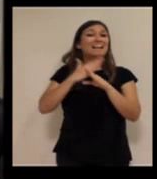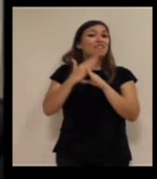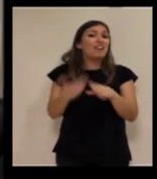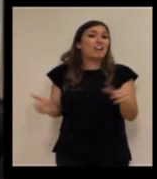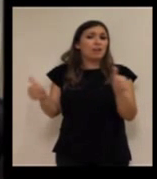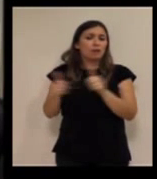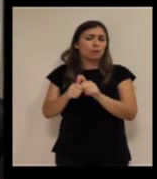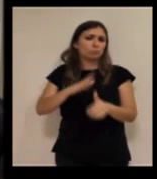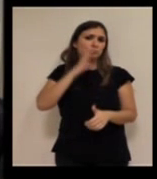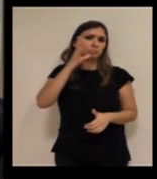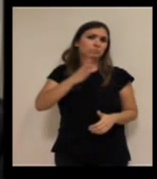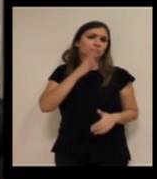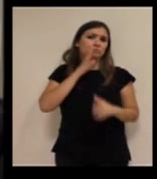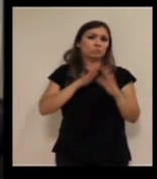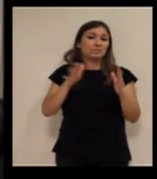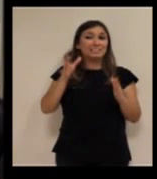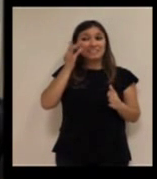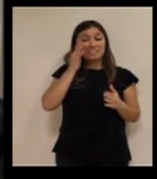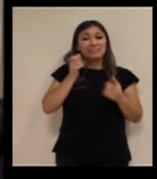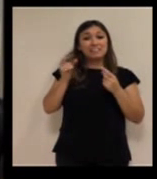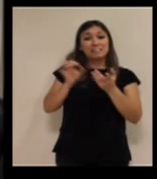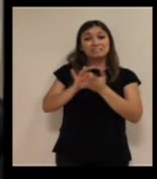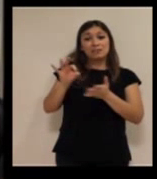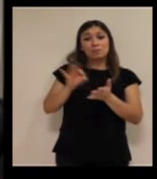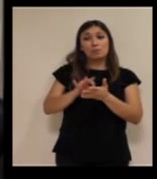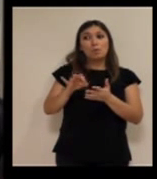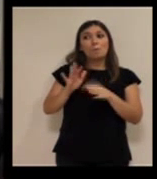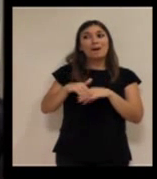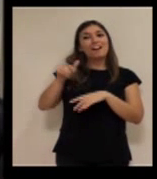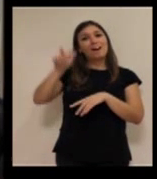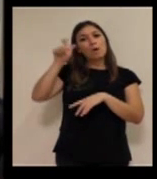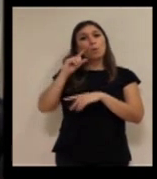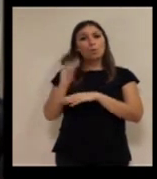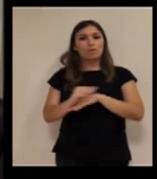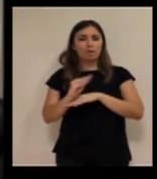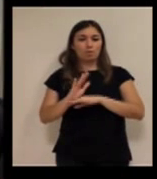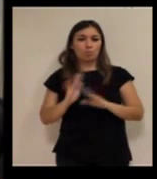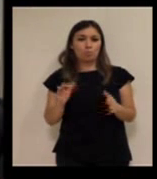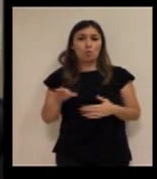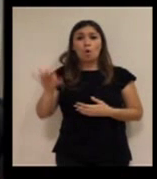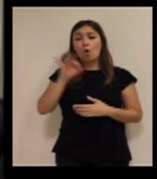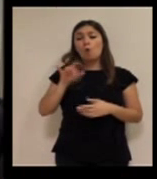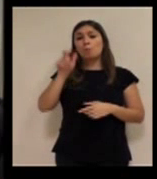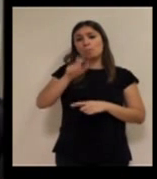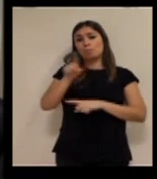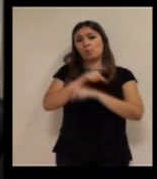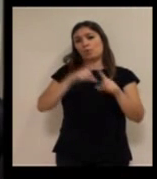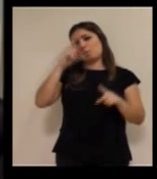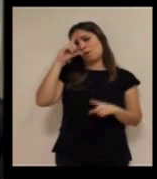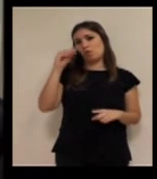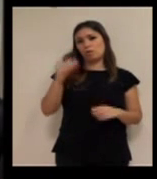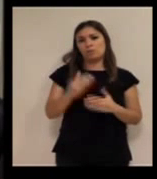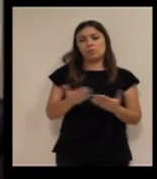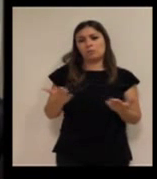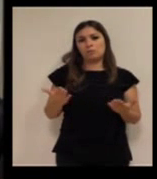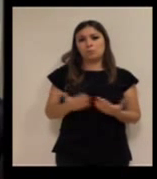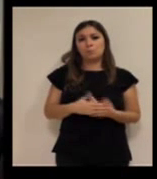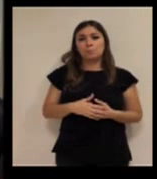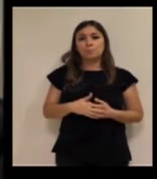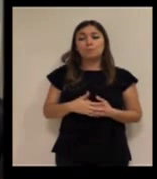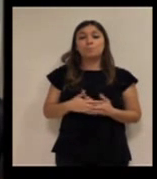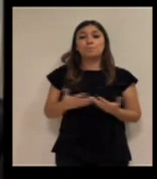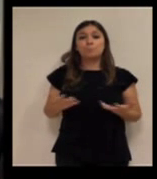está en un grado de dependencia muy alto y realmente a quien le estamos dando el servicio es al cuidador o es una persona con un deterioro cognitivo. Entonces,